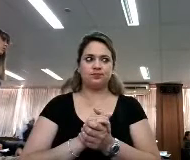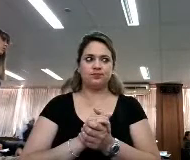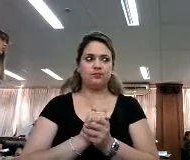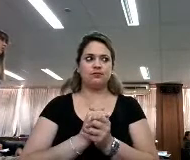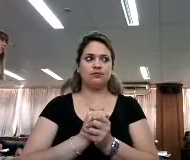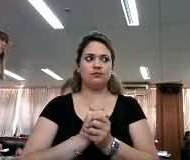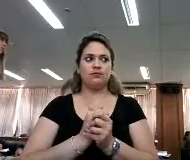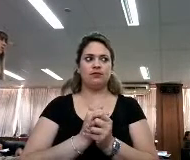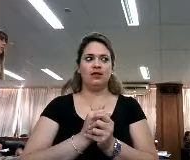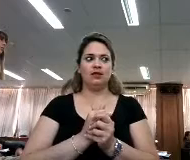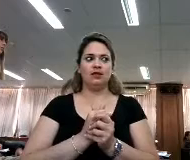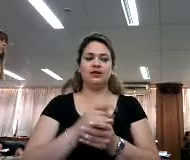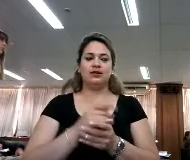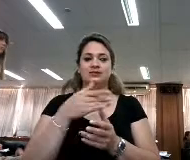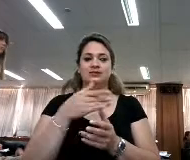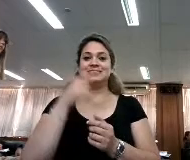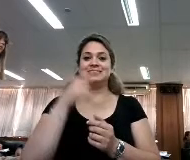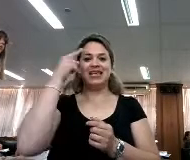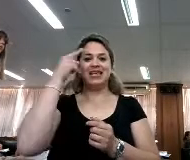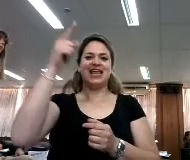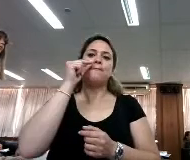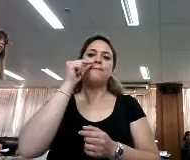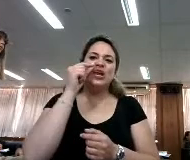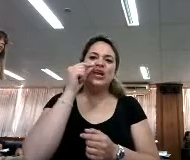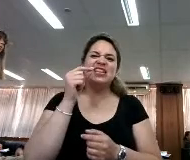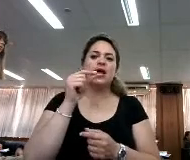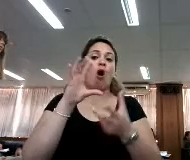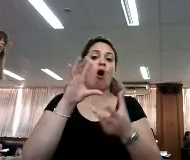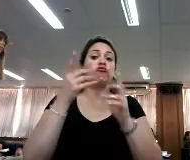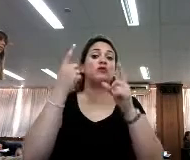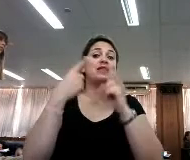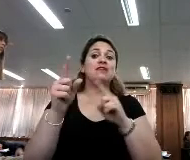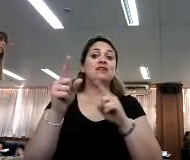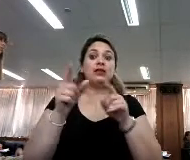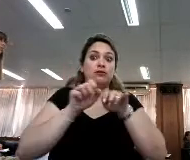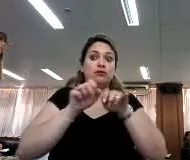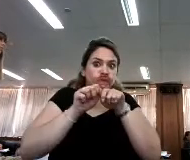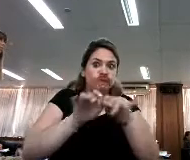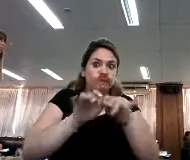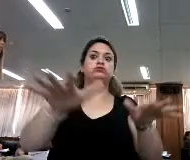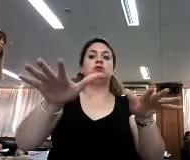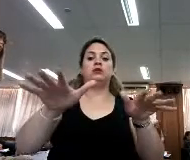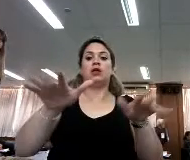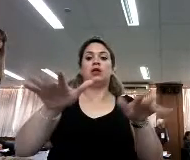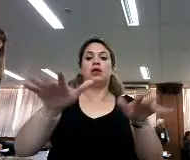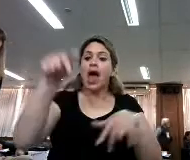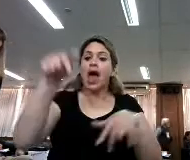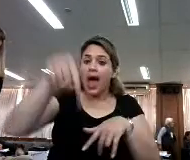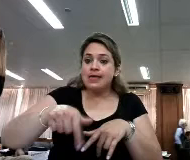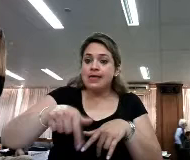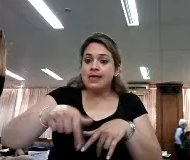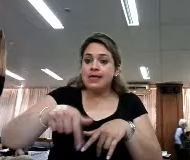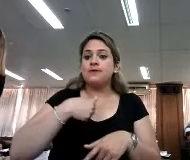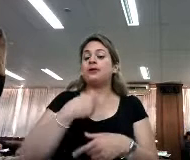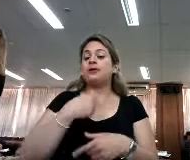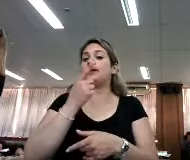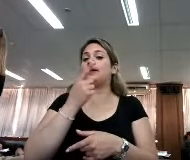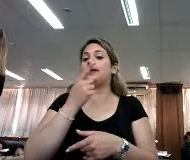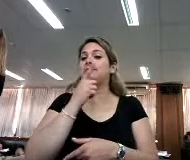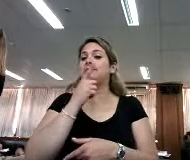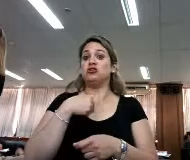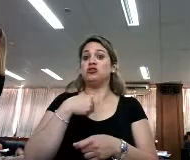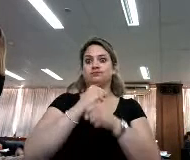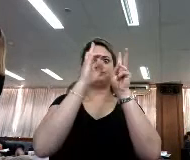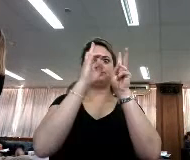quieres distribuir con una intención política o de otro tipo, o sea, ahora mismo se calcula, y hay trabajo sobre eso